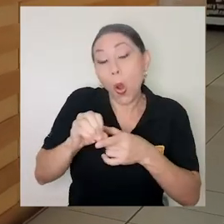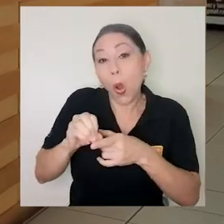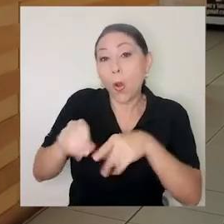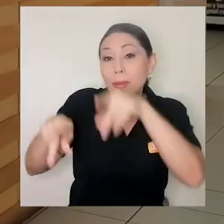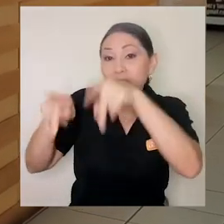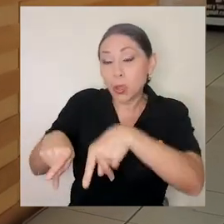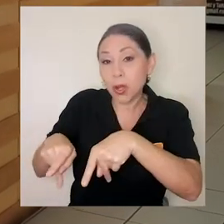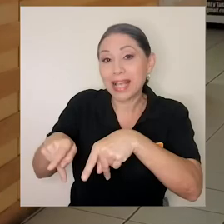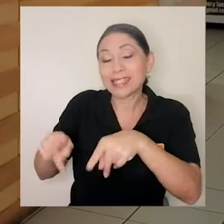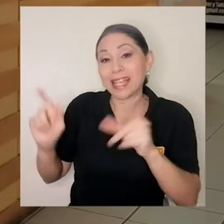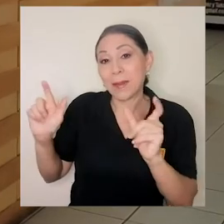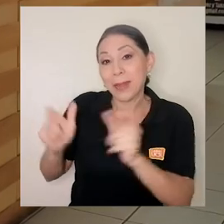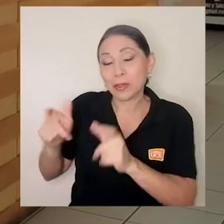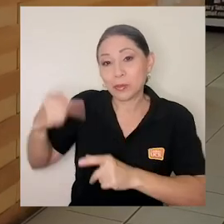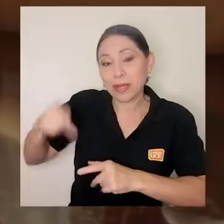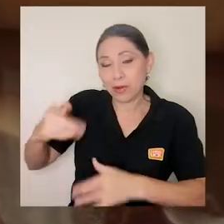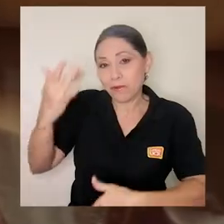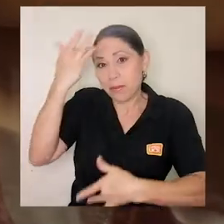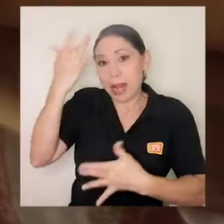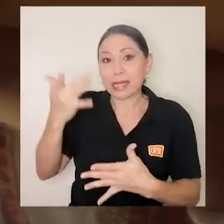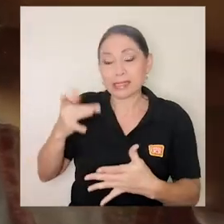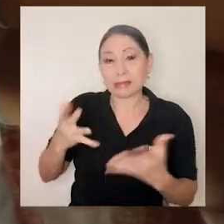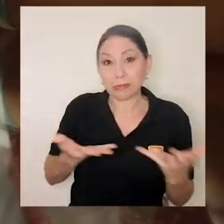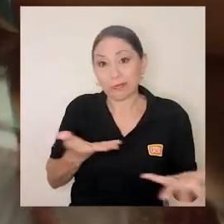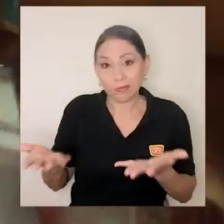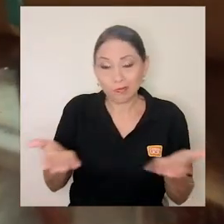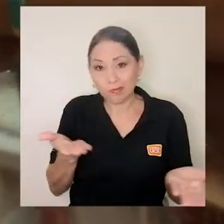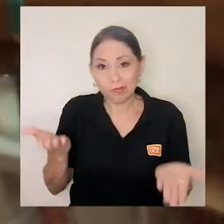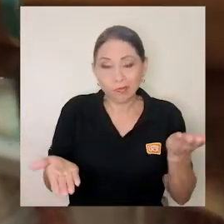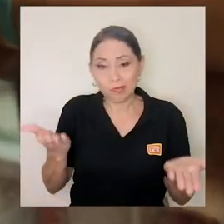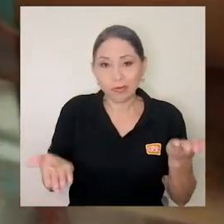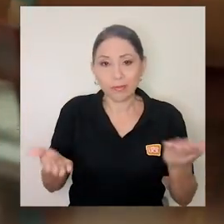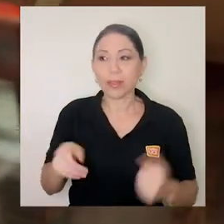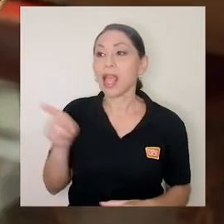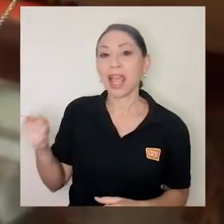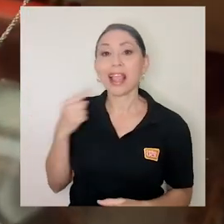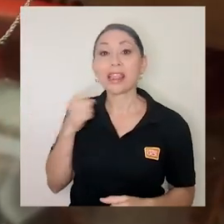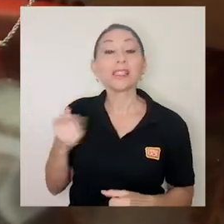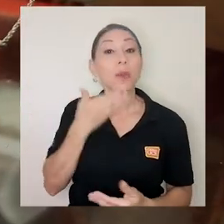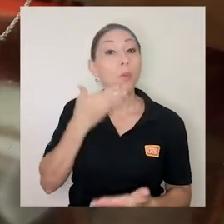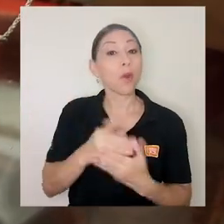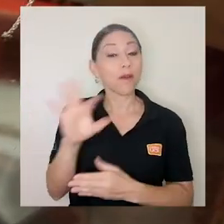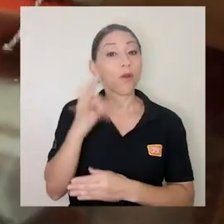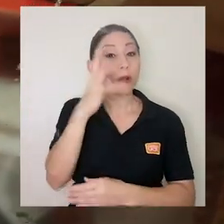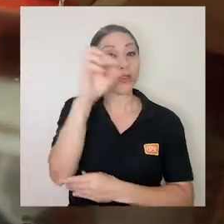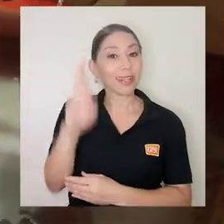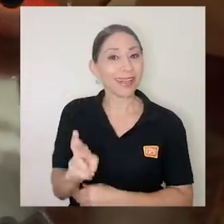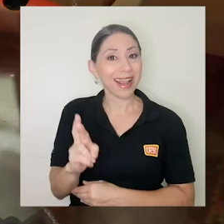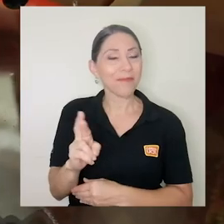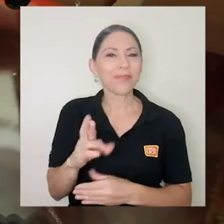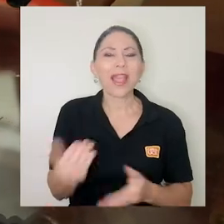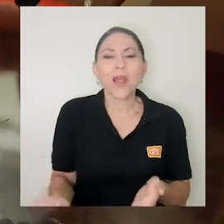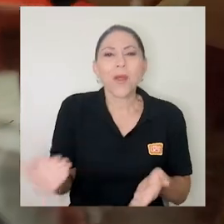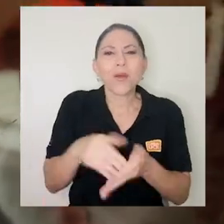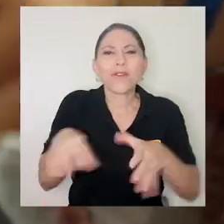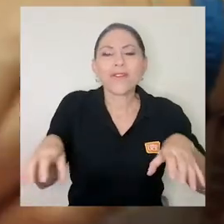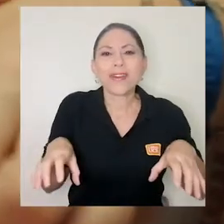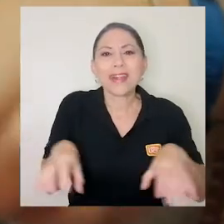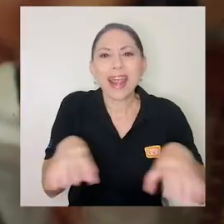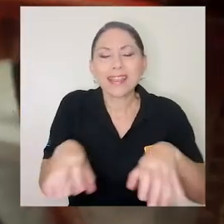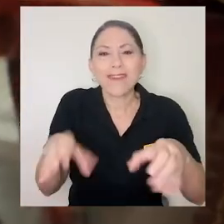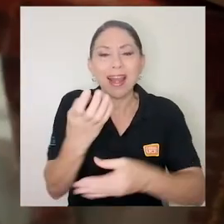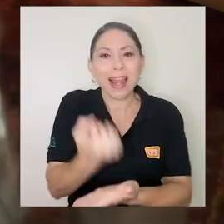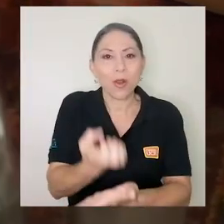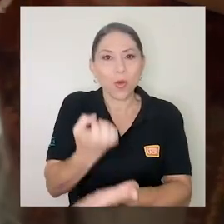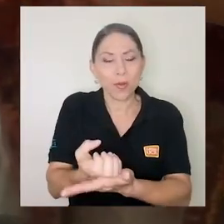El experto señaló que una buena vía para Costa Rica sería reactivar la economía en aquellos sectores donde